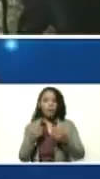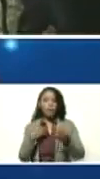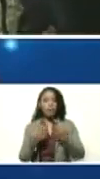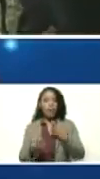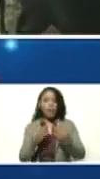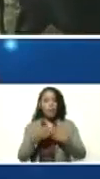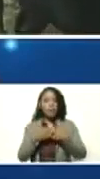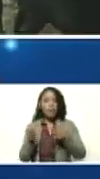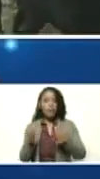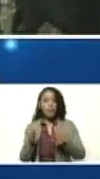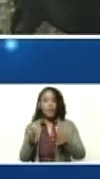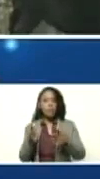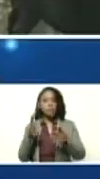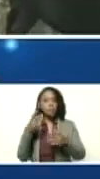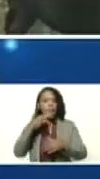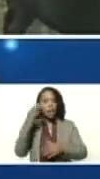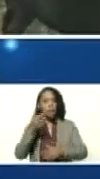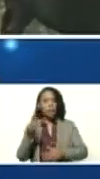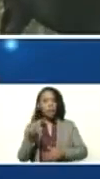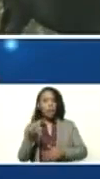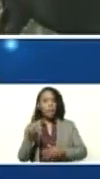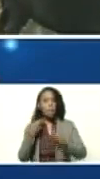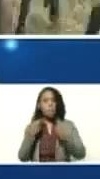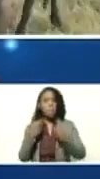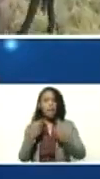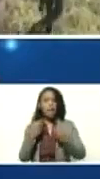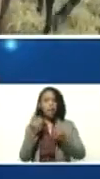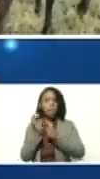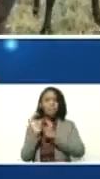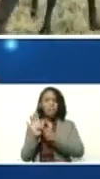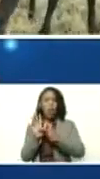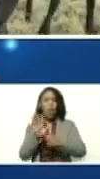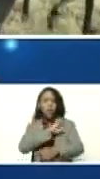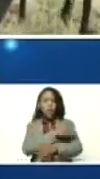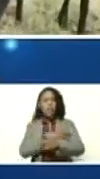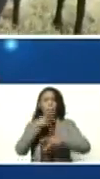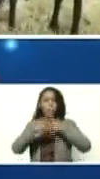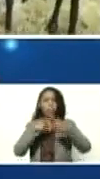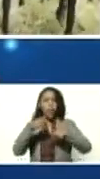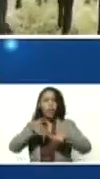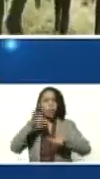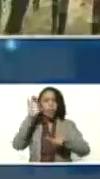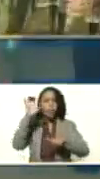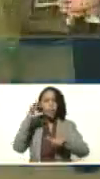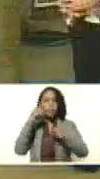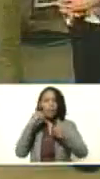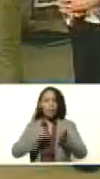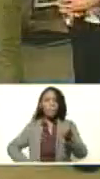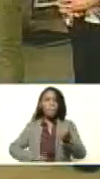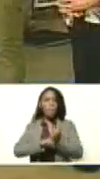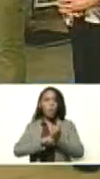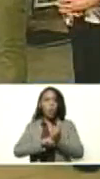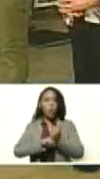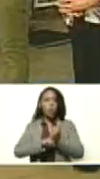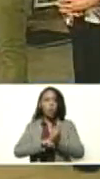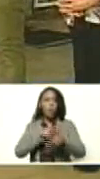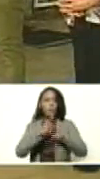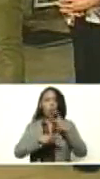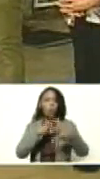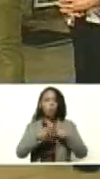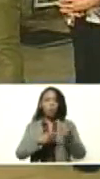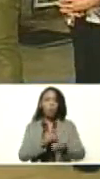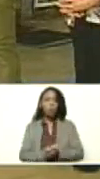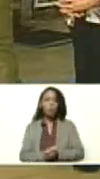ajustada a la realidad, para desatar las fuerzas productivas del país, para favorecer y apoyar a los productores.